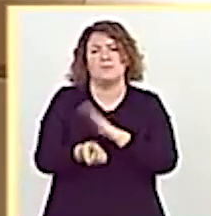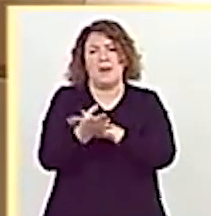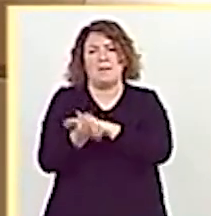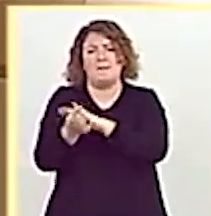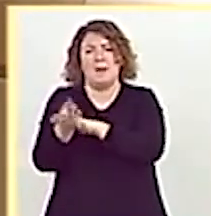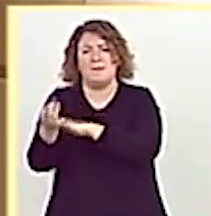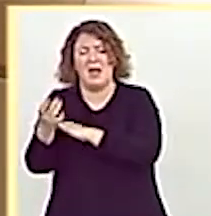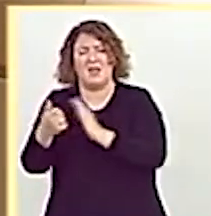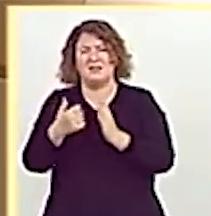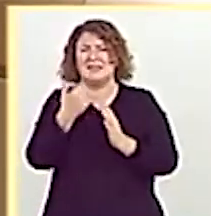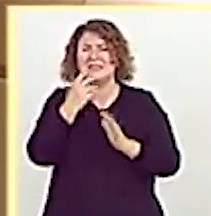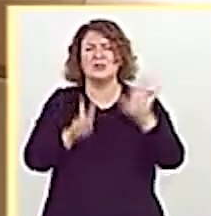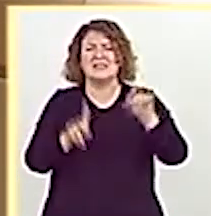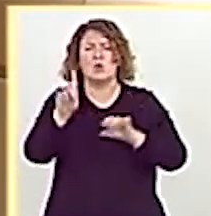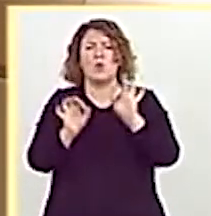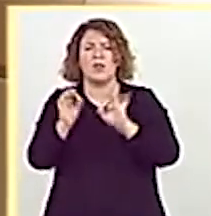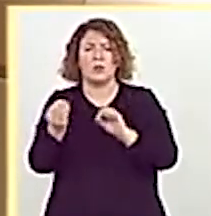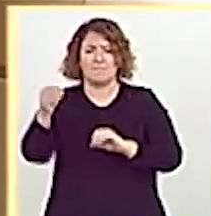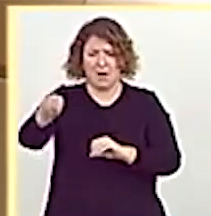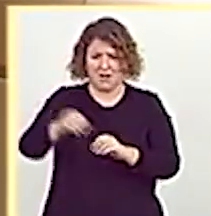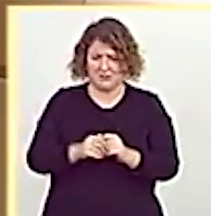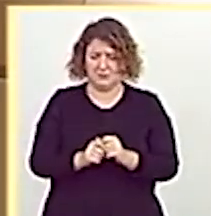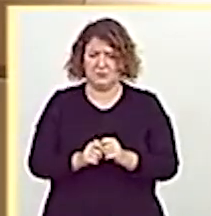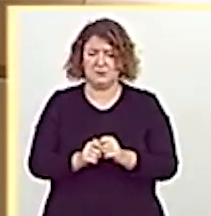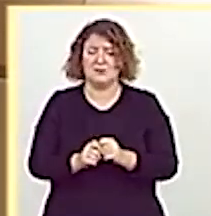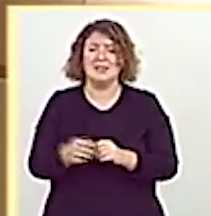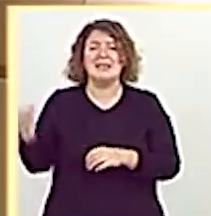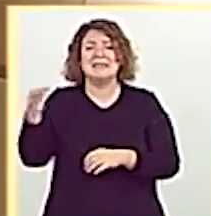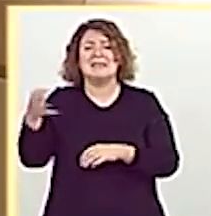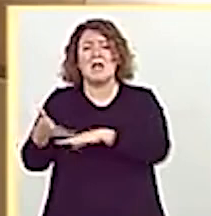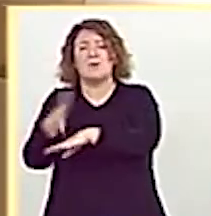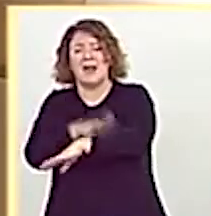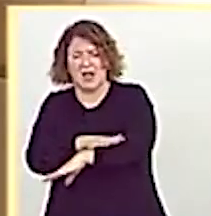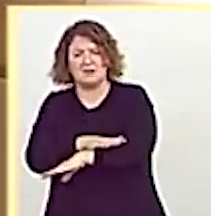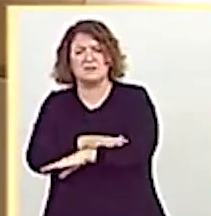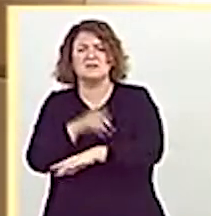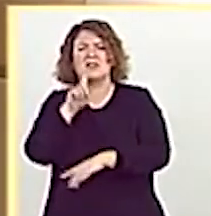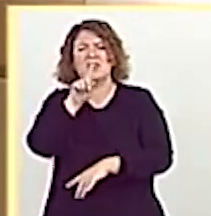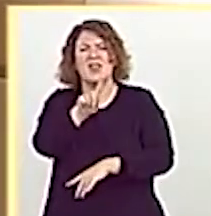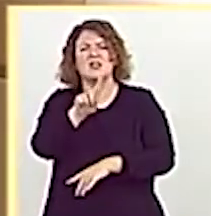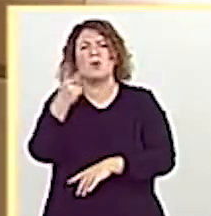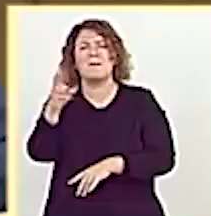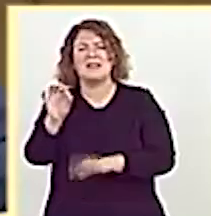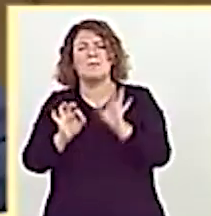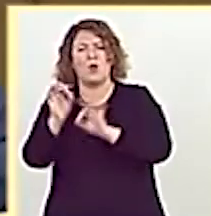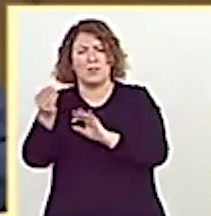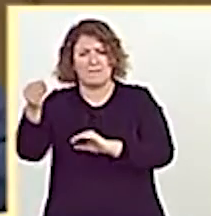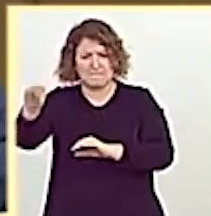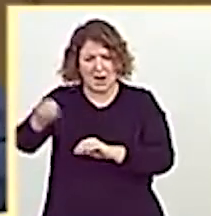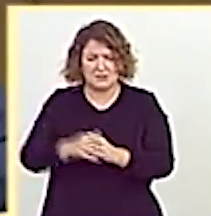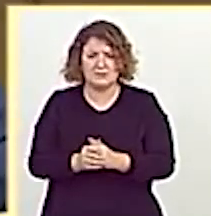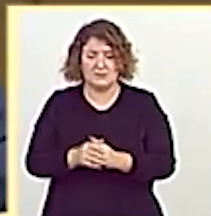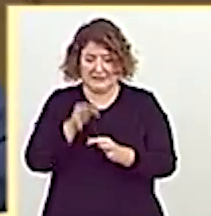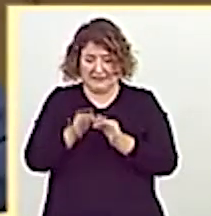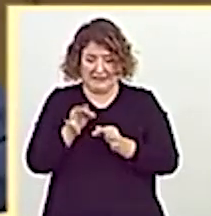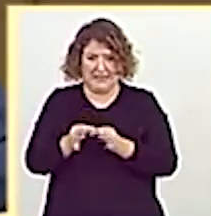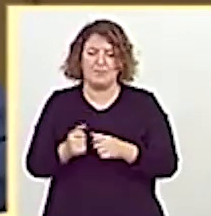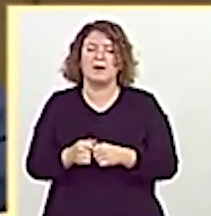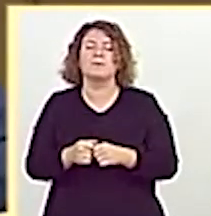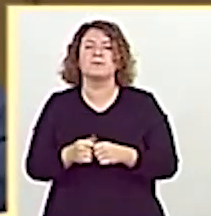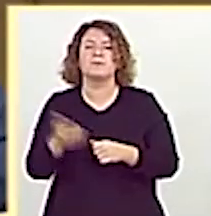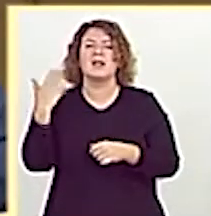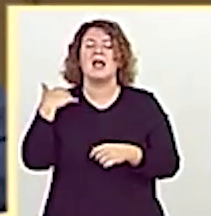en más de un 71%. En las Islas Baleares, aún más, un 120%, también en el mes de septiembre.